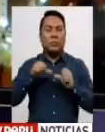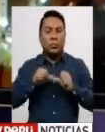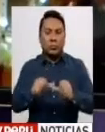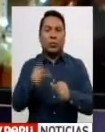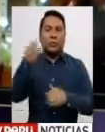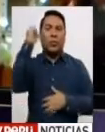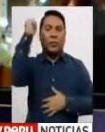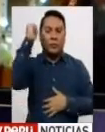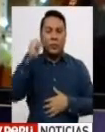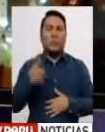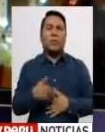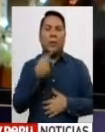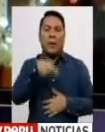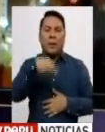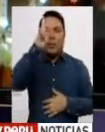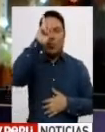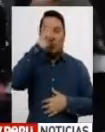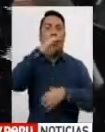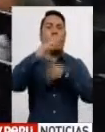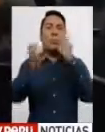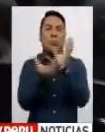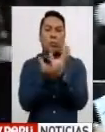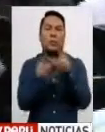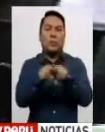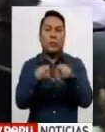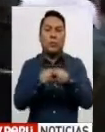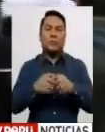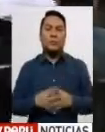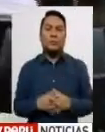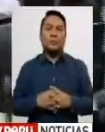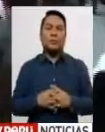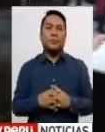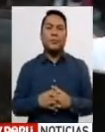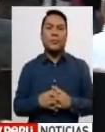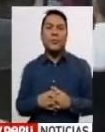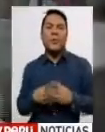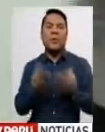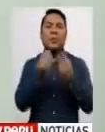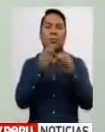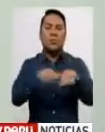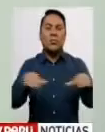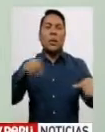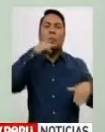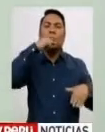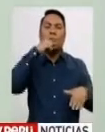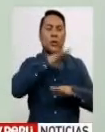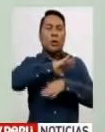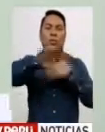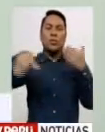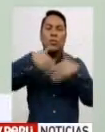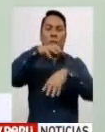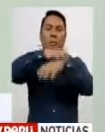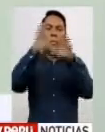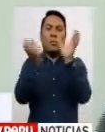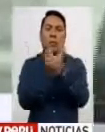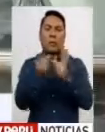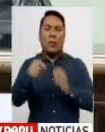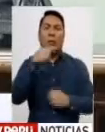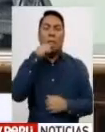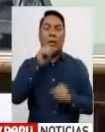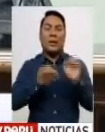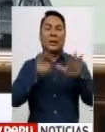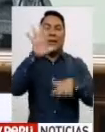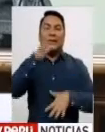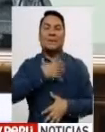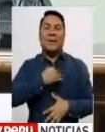en el Perú y en el mundo. Como muchas niñas en todo el mundo, en Perú, Graciela Fernández Cieza, de 15 años,